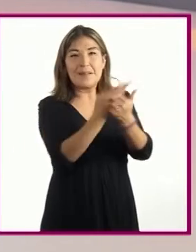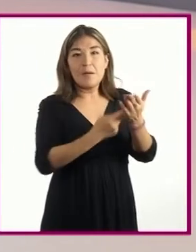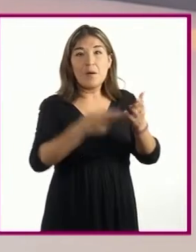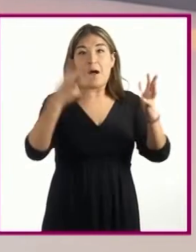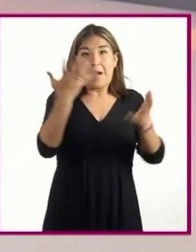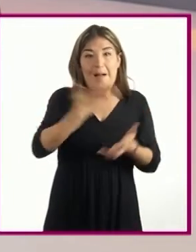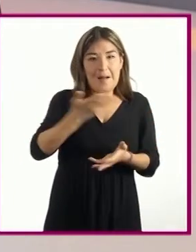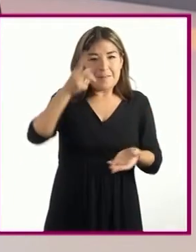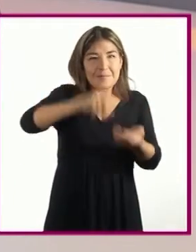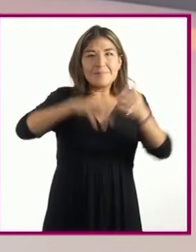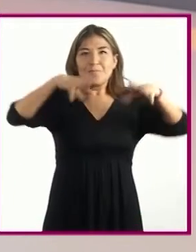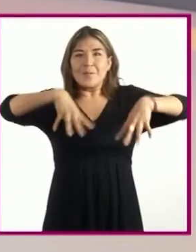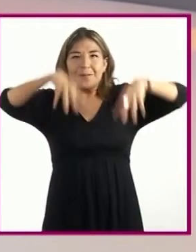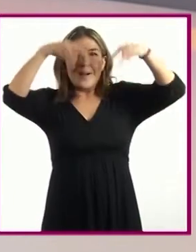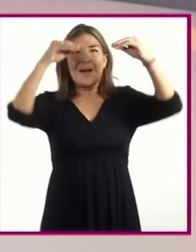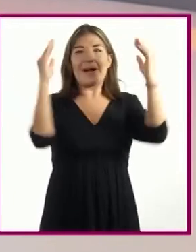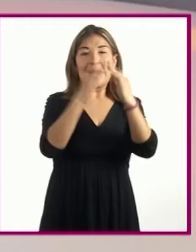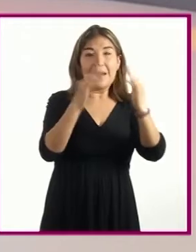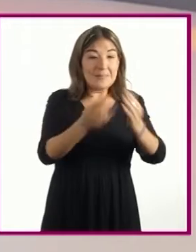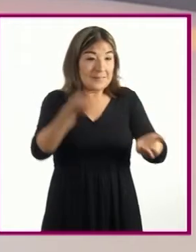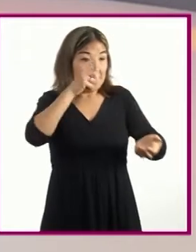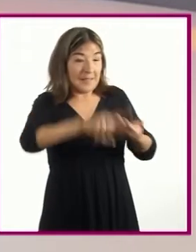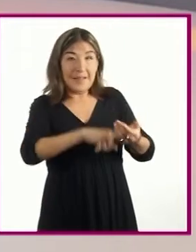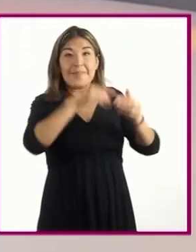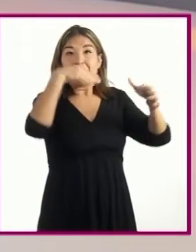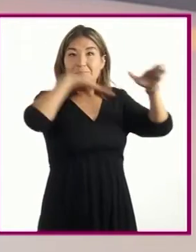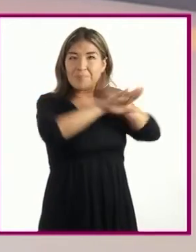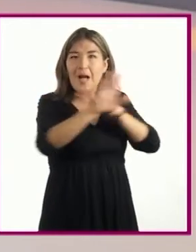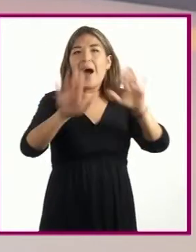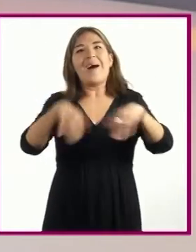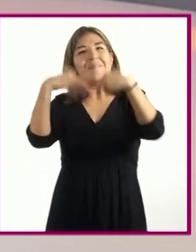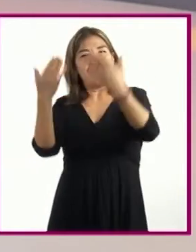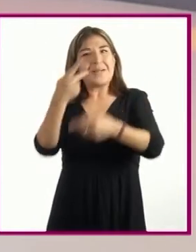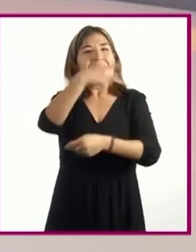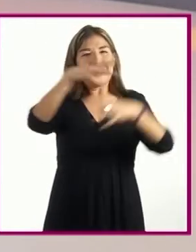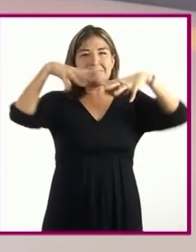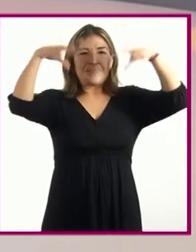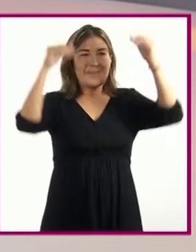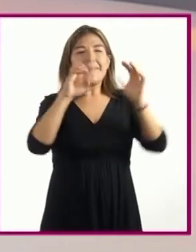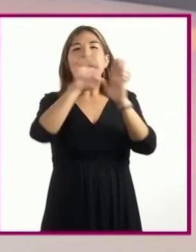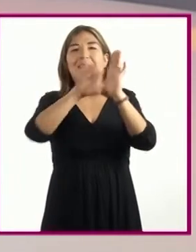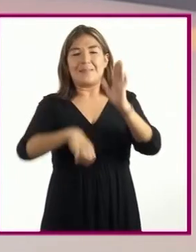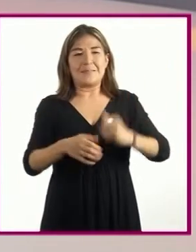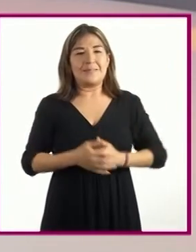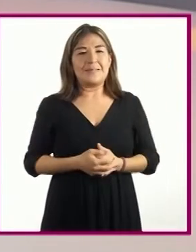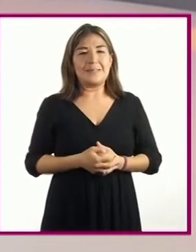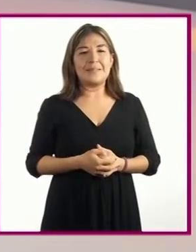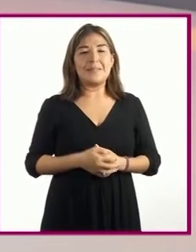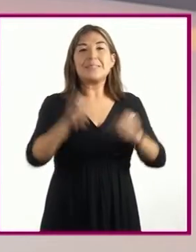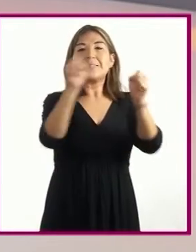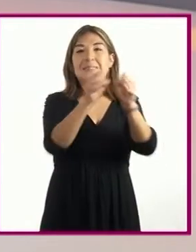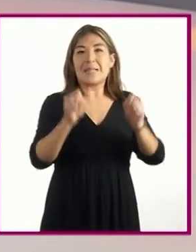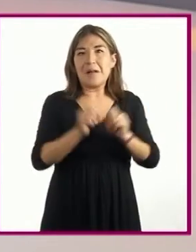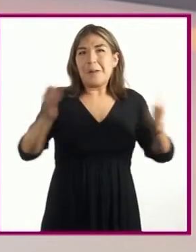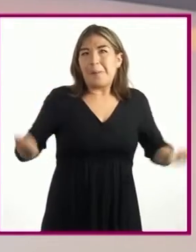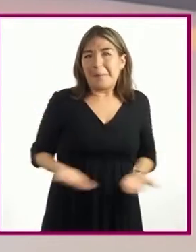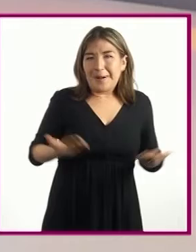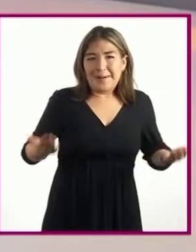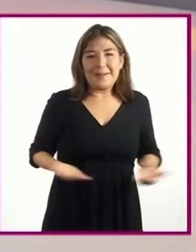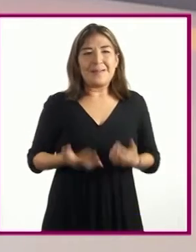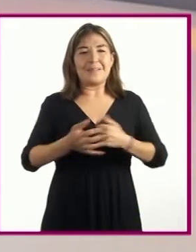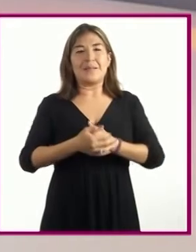partes de la historia que suceden adentro y fuera de él. Por ejemplo, el salón de baile,